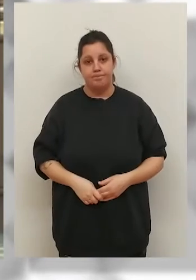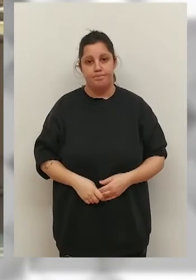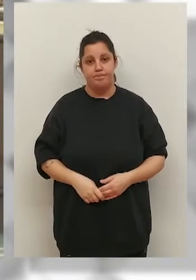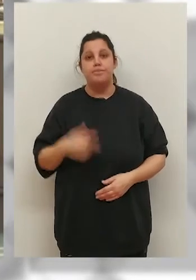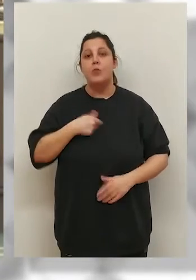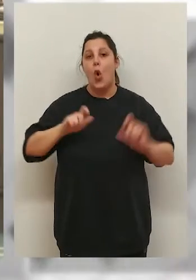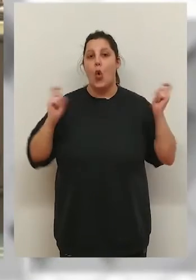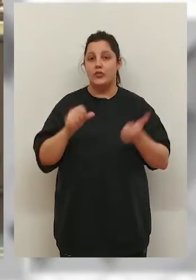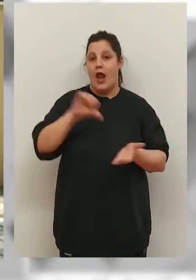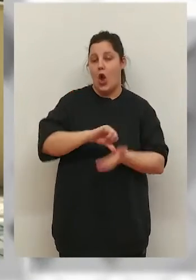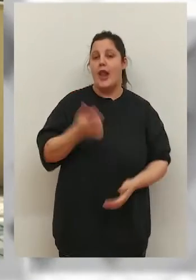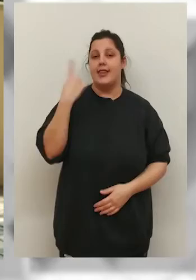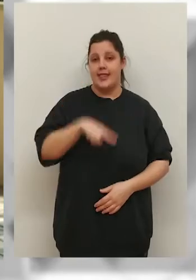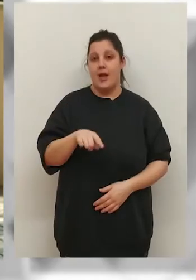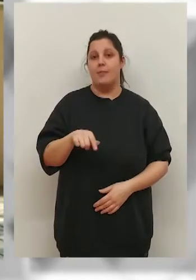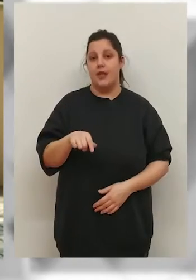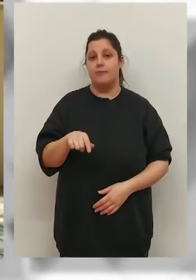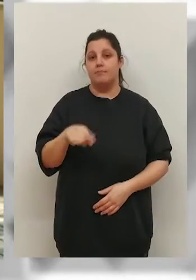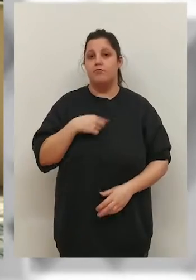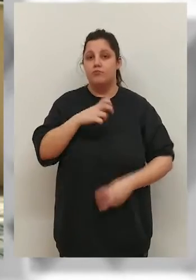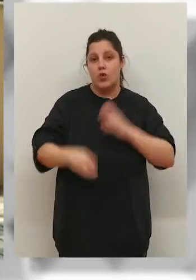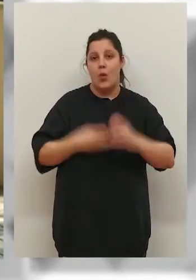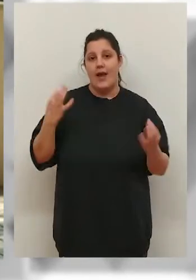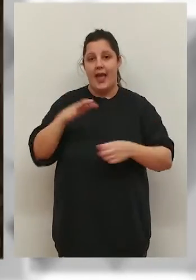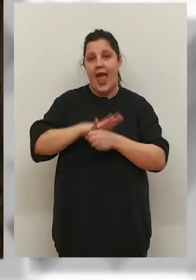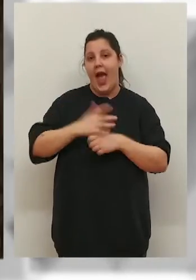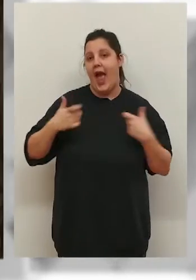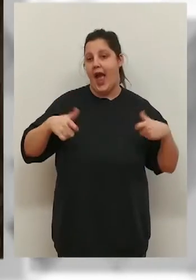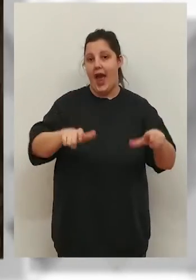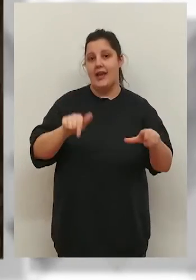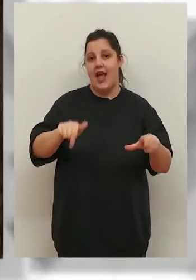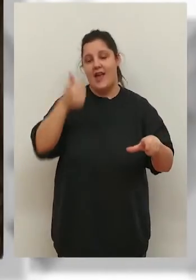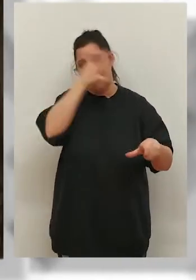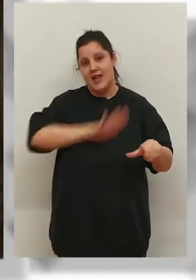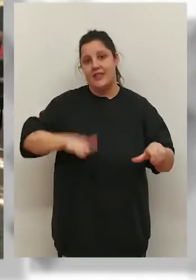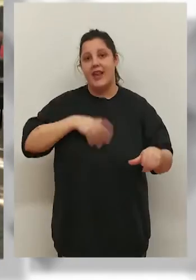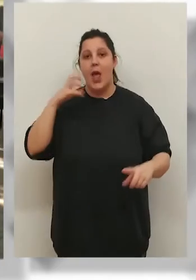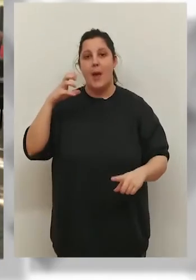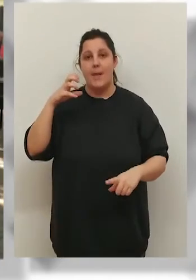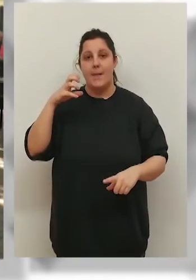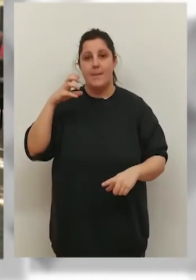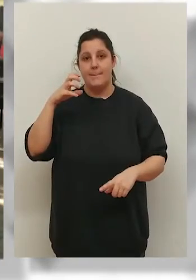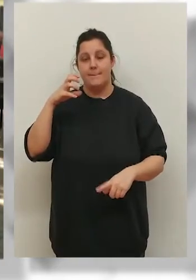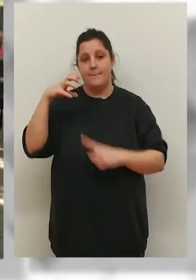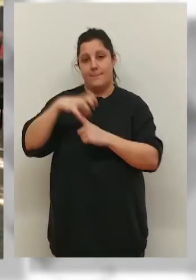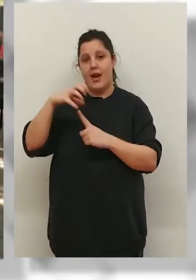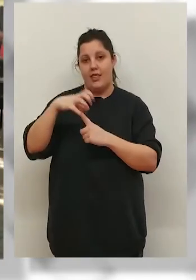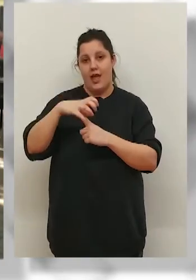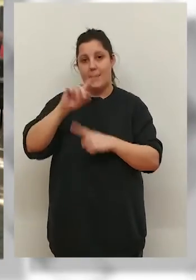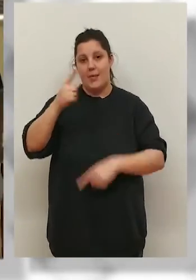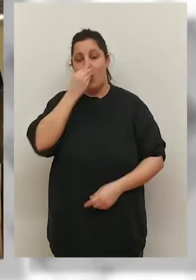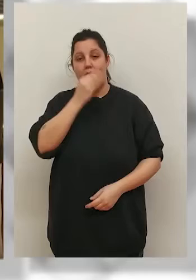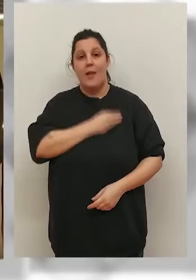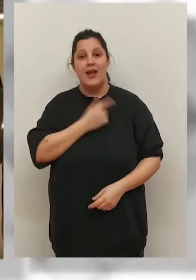Además, la Junta local también ha adjudicado el proyecto por el que se renueva, de forma íntegra, el área infantil de la Plaza Primero de Mayo, por un